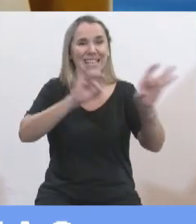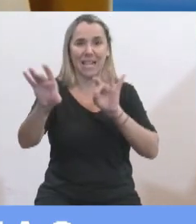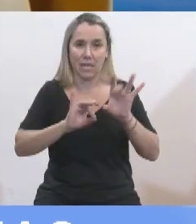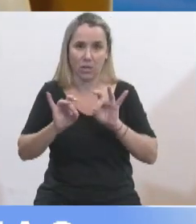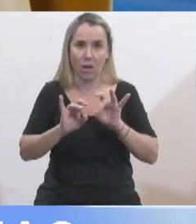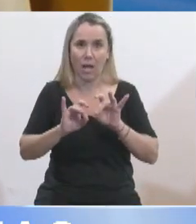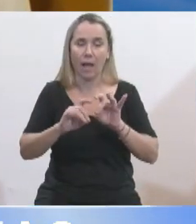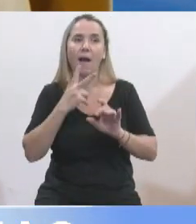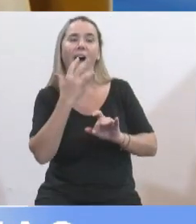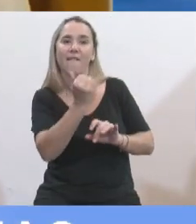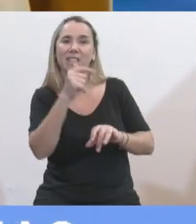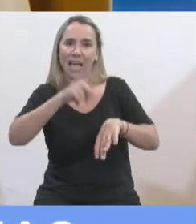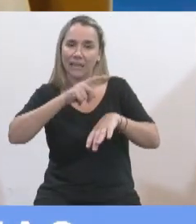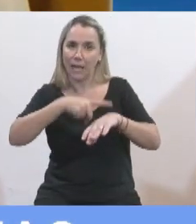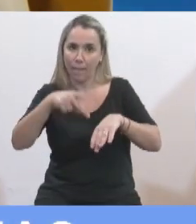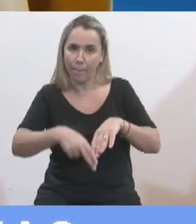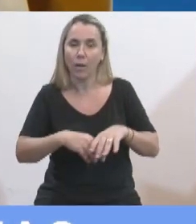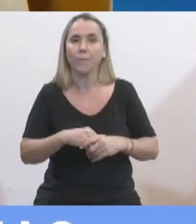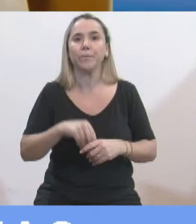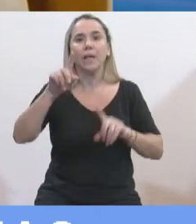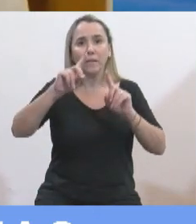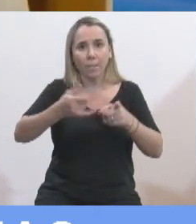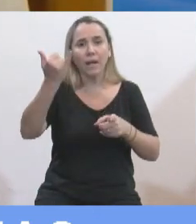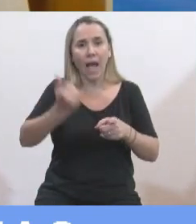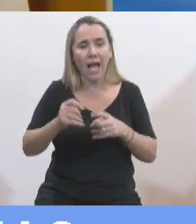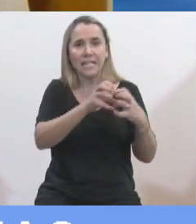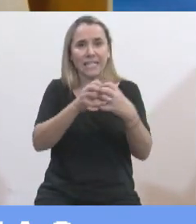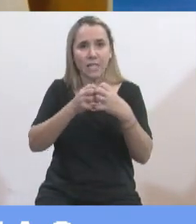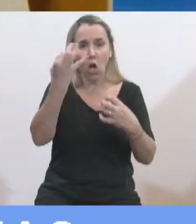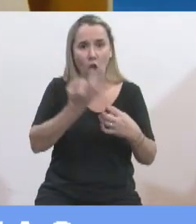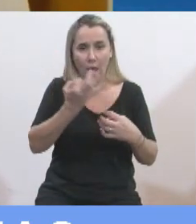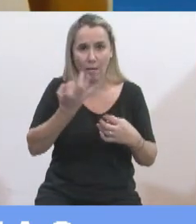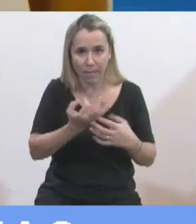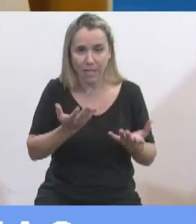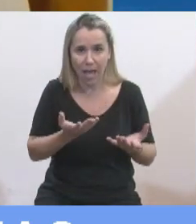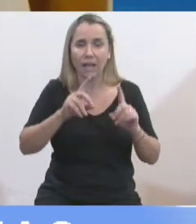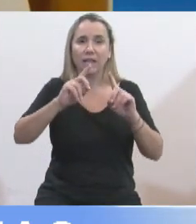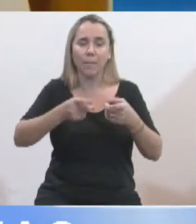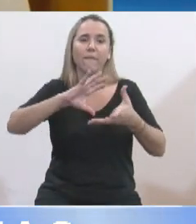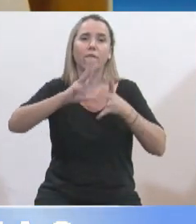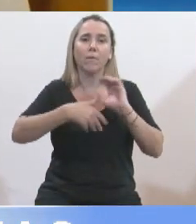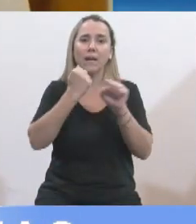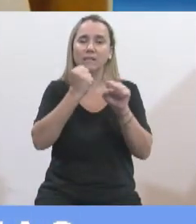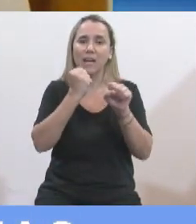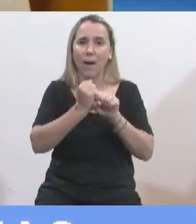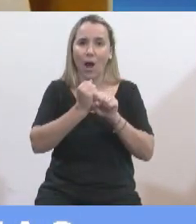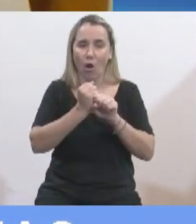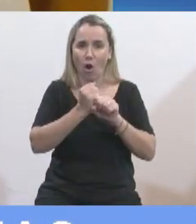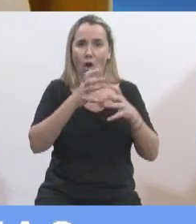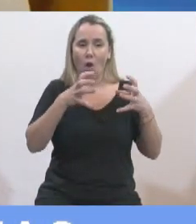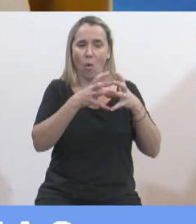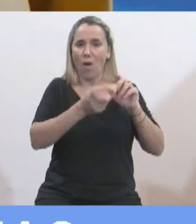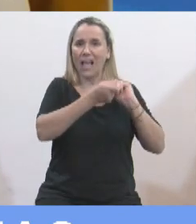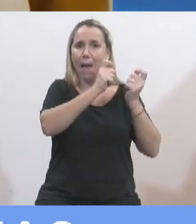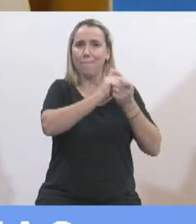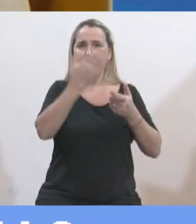Bueno, después también están las sesiones especiales que fue la modalidad de trabajo que usó Cambiemos del año pasado. Eso está